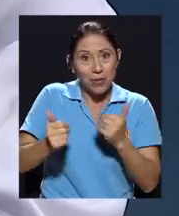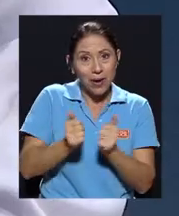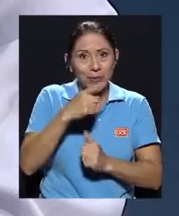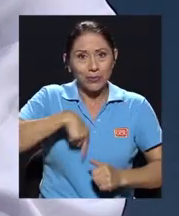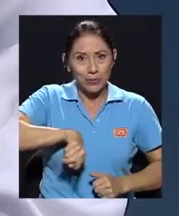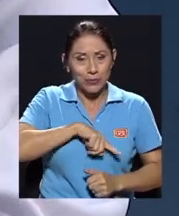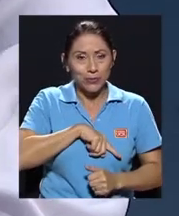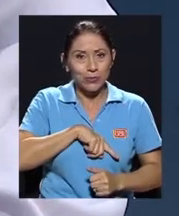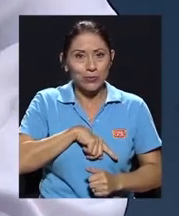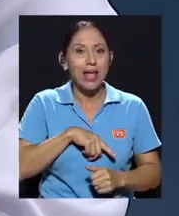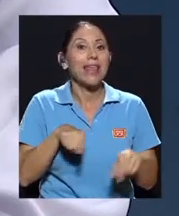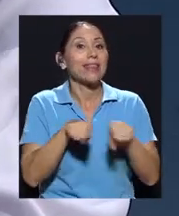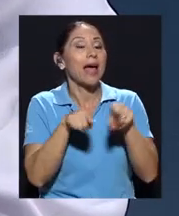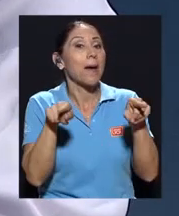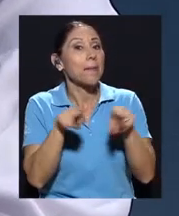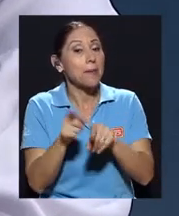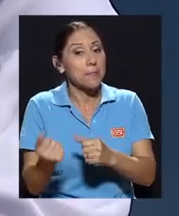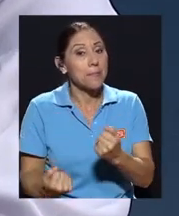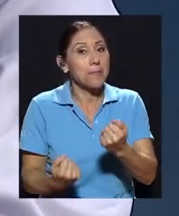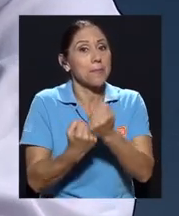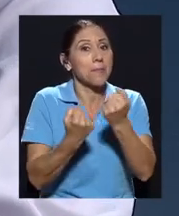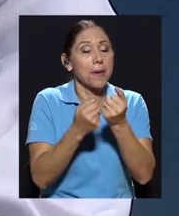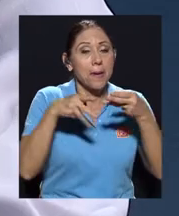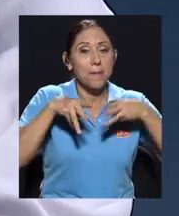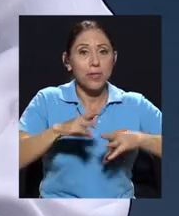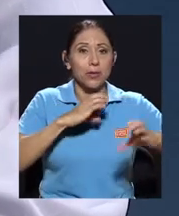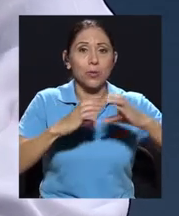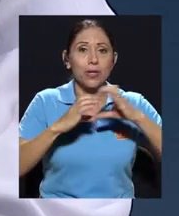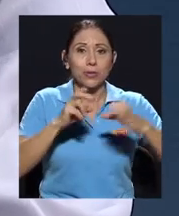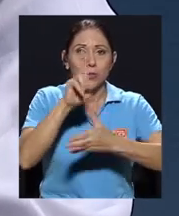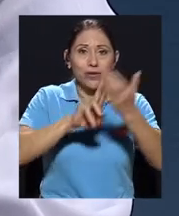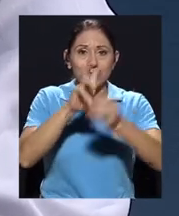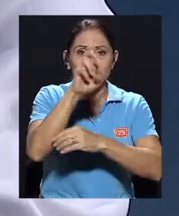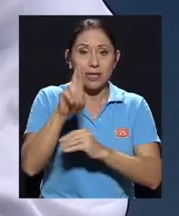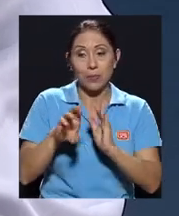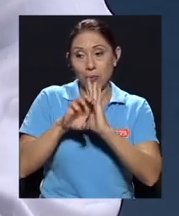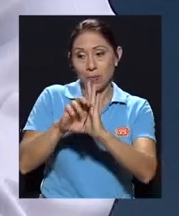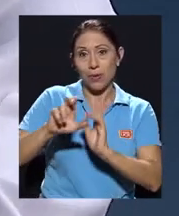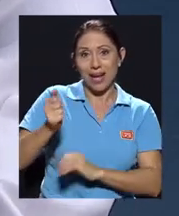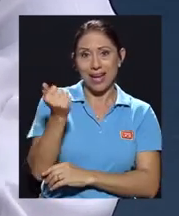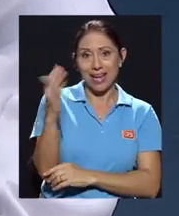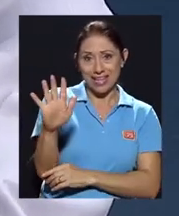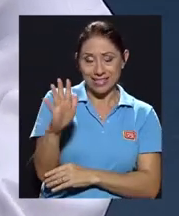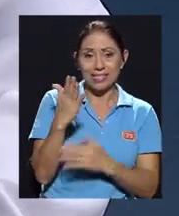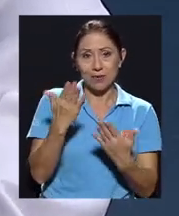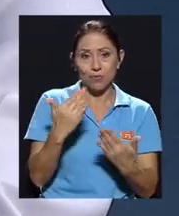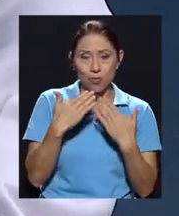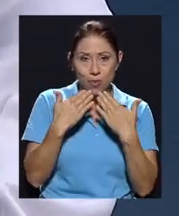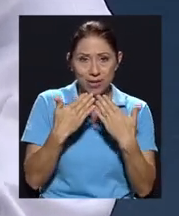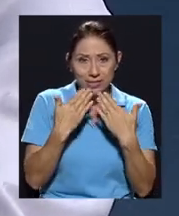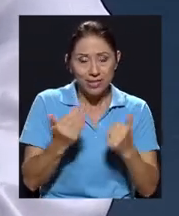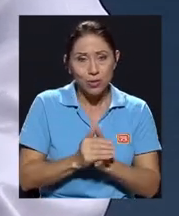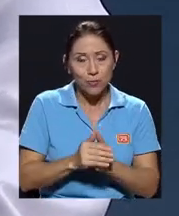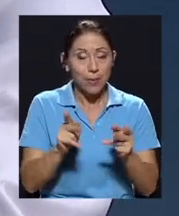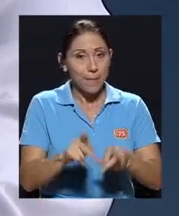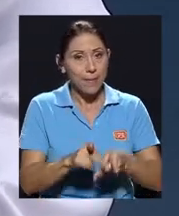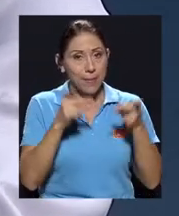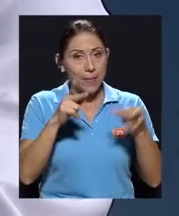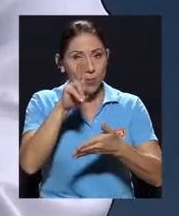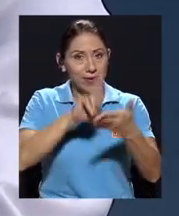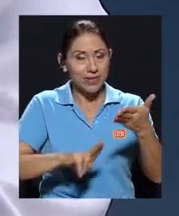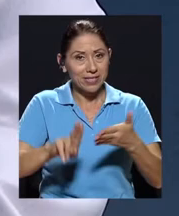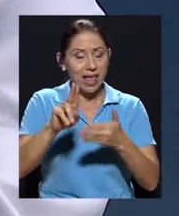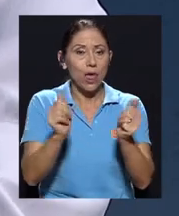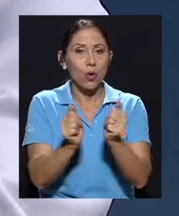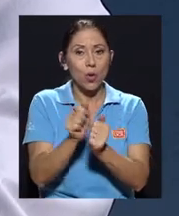bastante eco en los medios de la Universidad de Costa Rica, como es Canal 15, don Marlon, muy agradecido por eso. Semanero Universidad, una